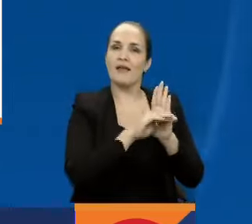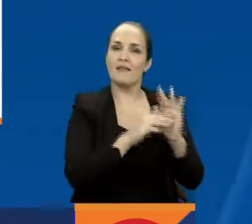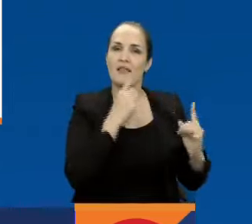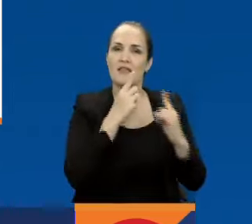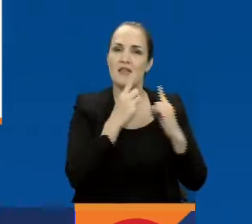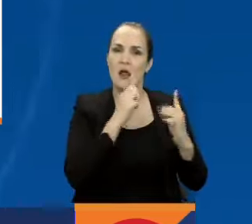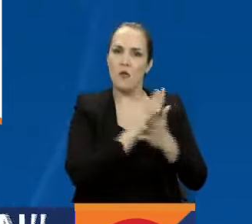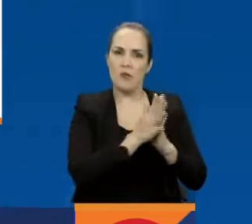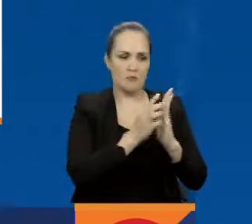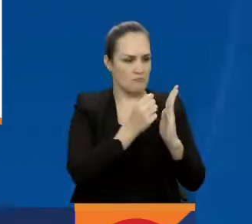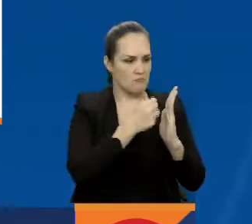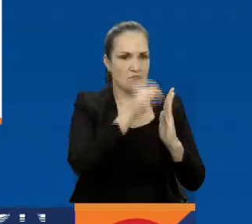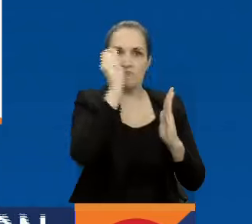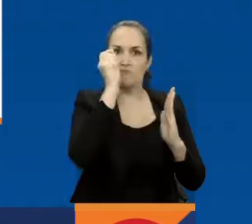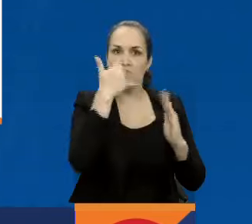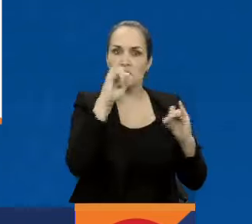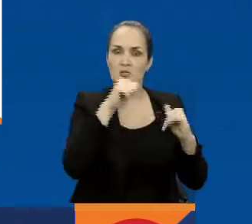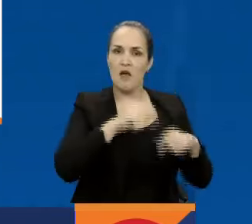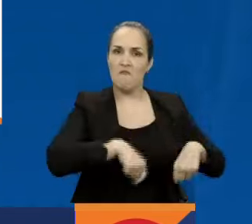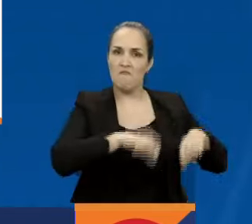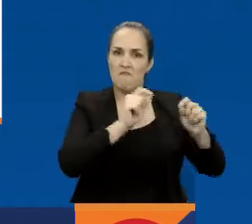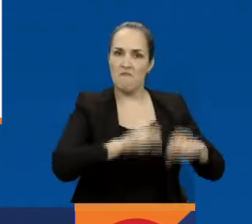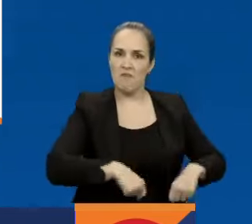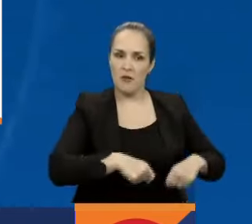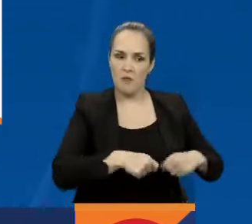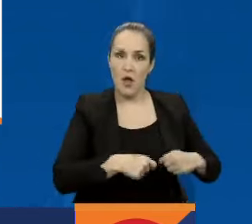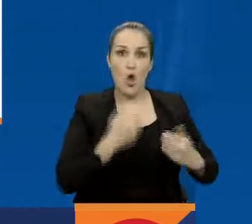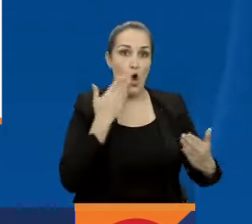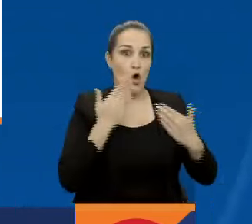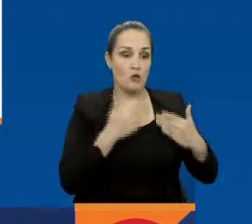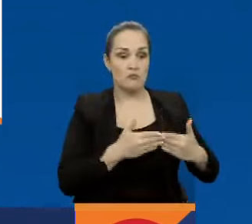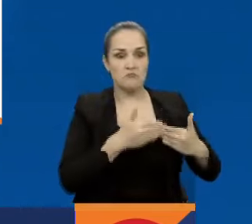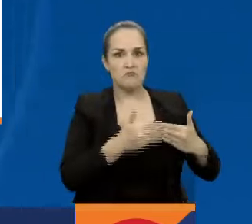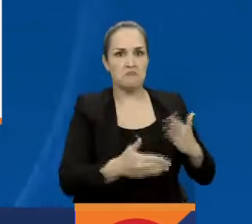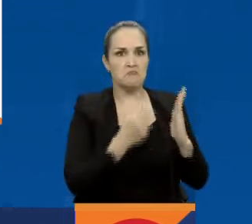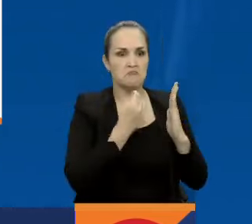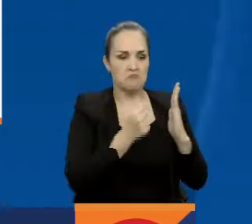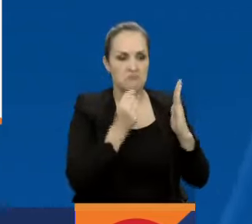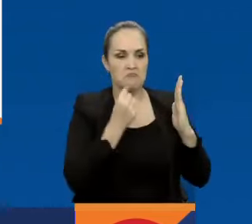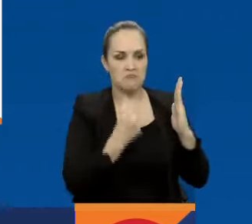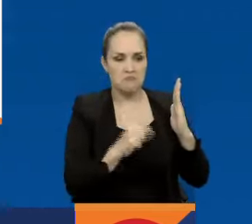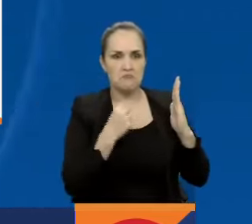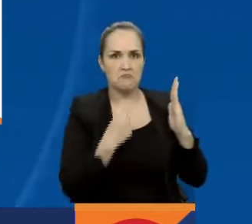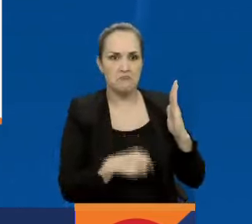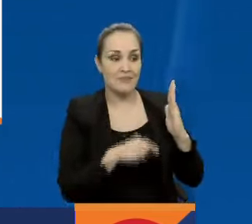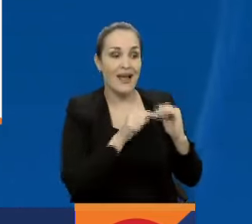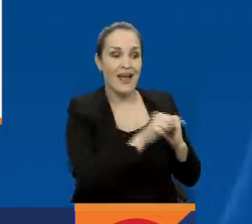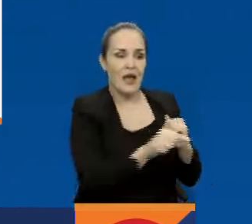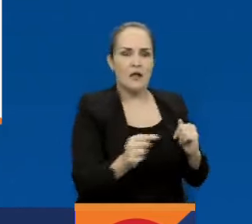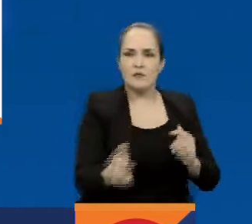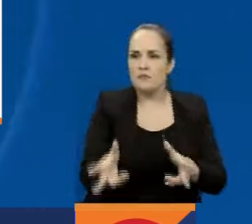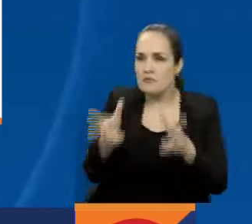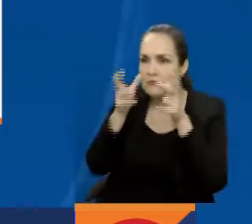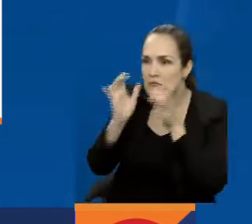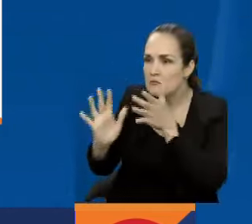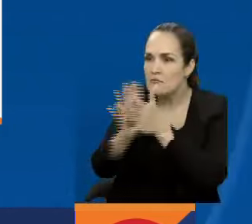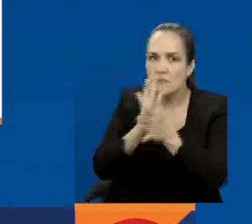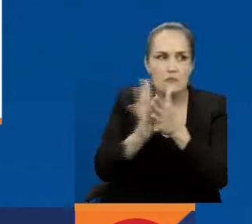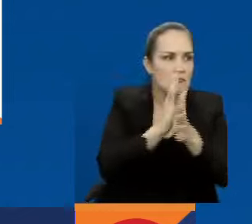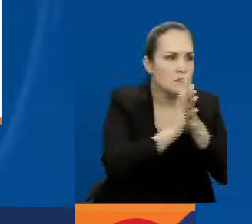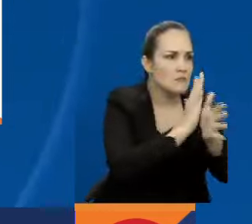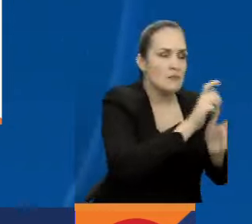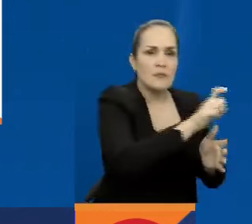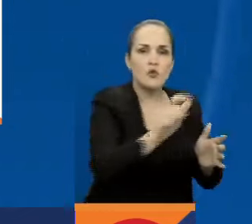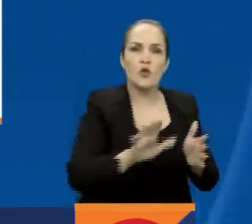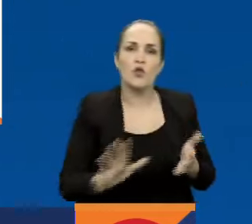Confió en que en el desarrollo del proceso de participación las partes seguirán escuchando la diversidad de voces del país. Solo una